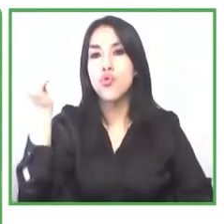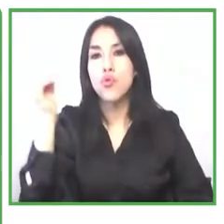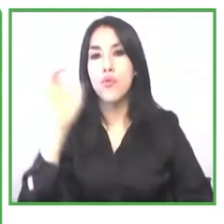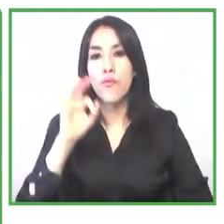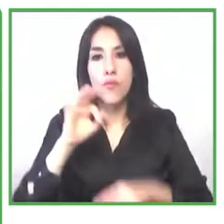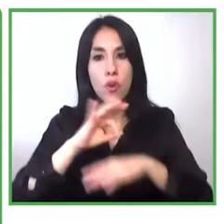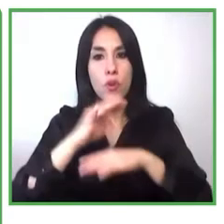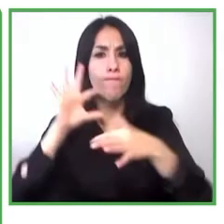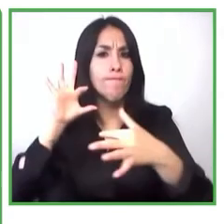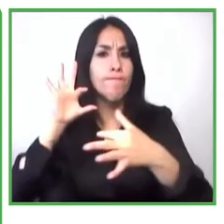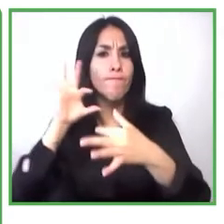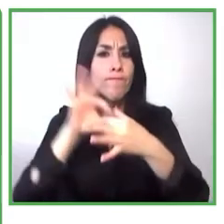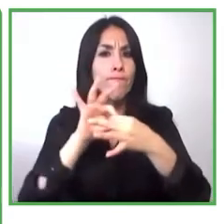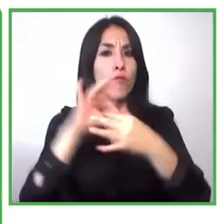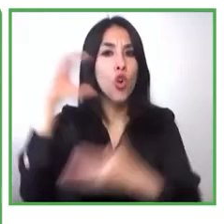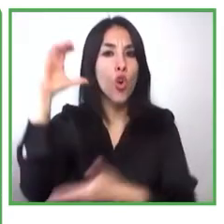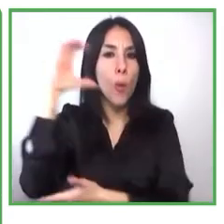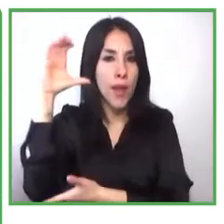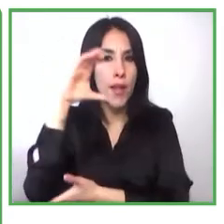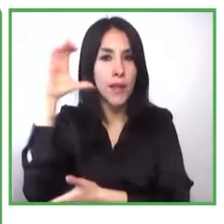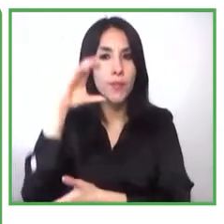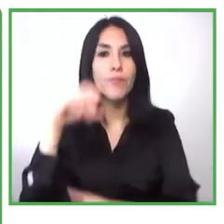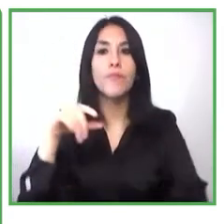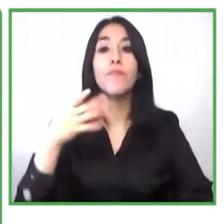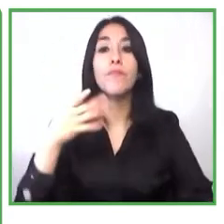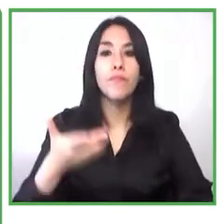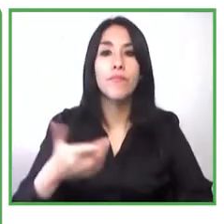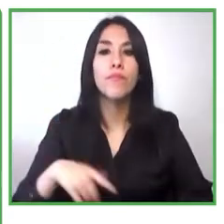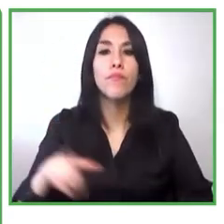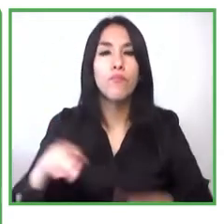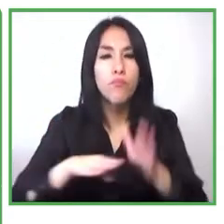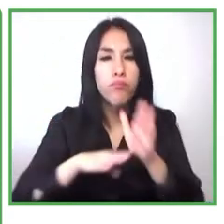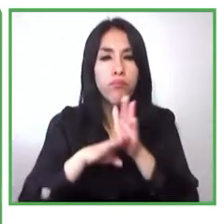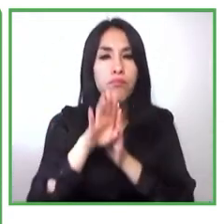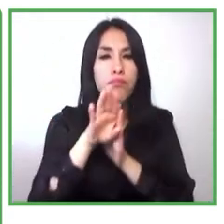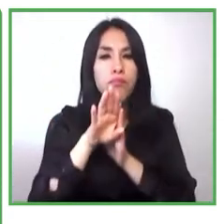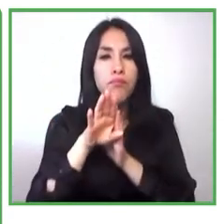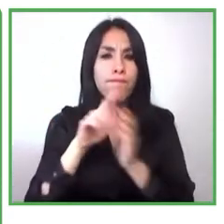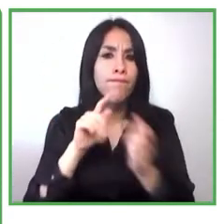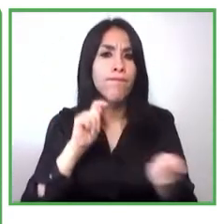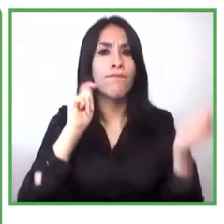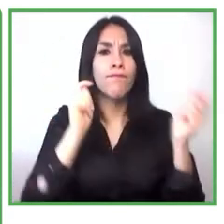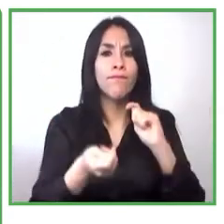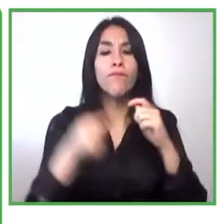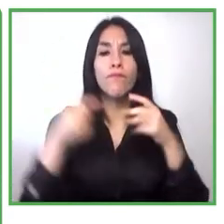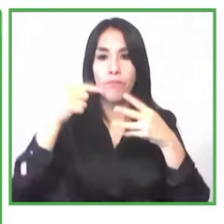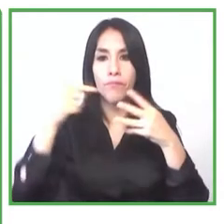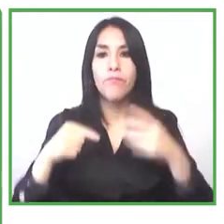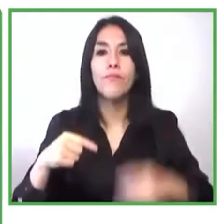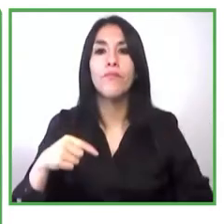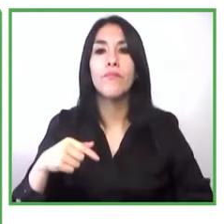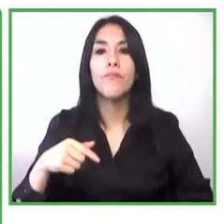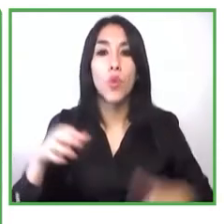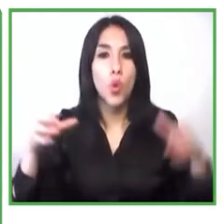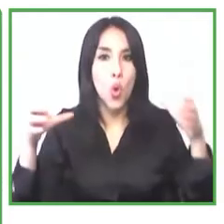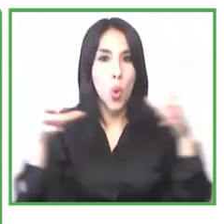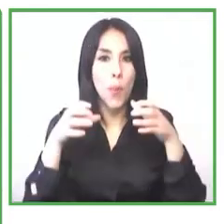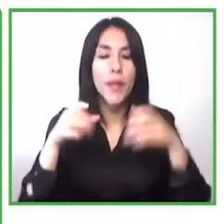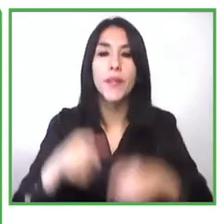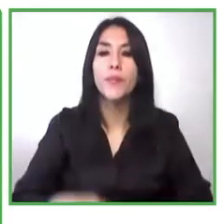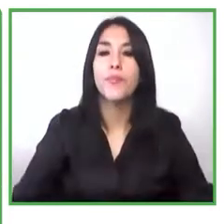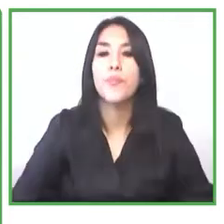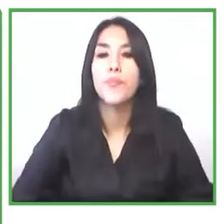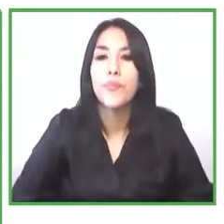desarrollar todo un set de habilidades que son las que más demandan los empleadores. En Colombia